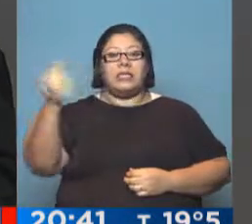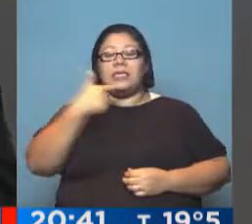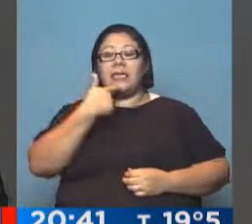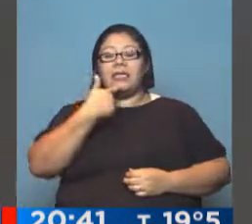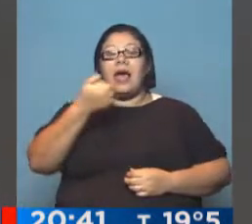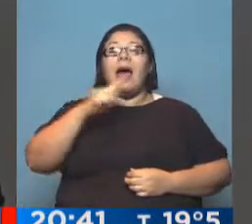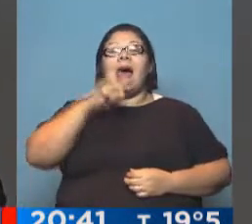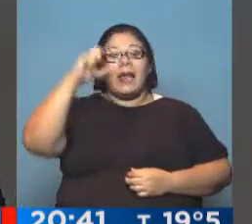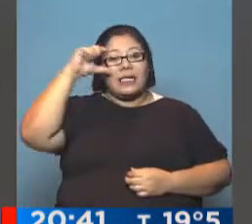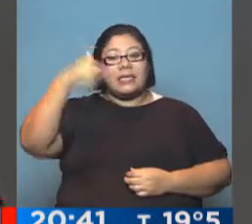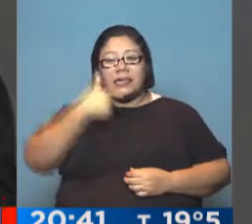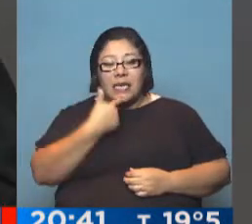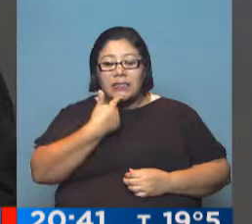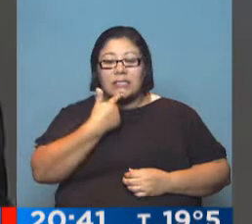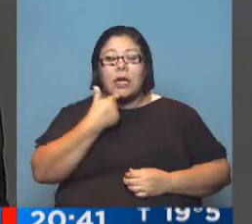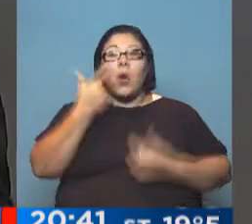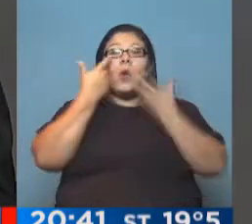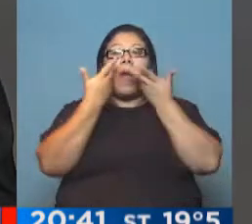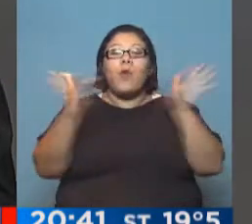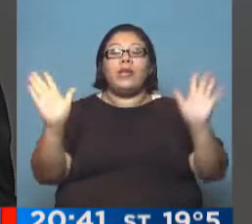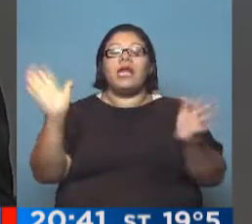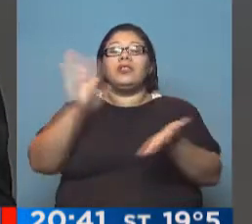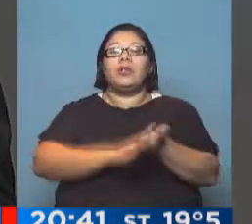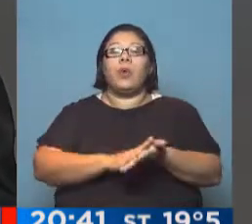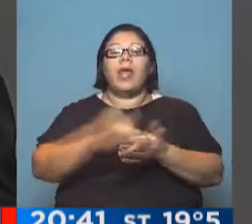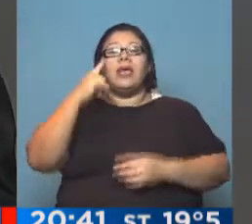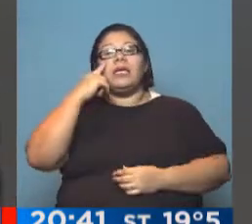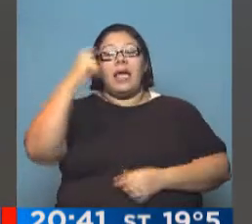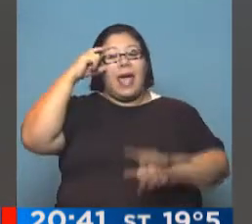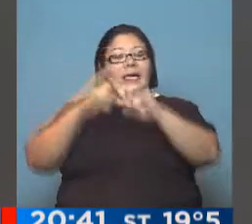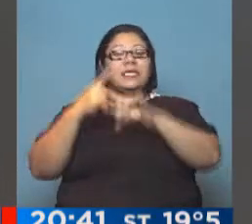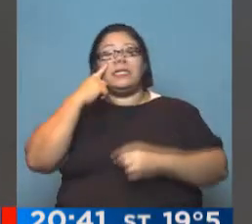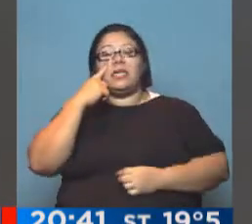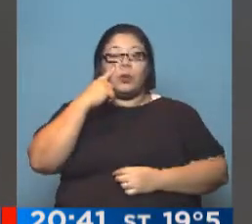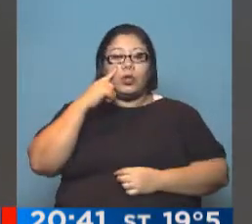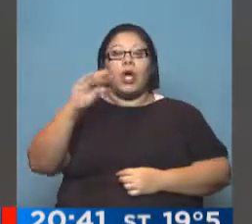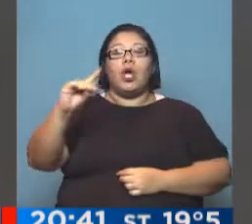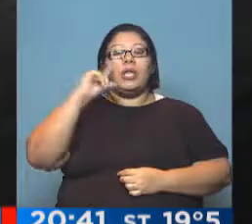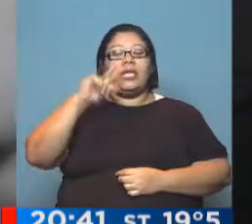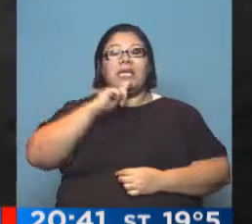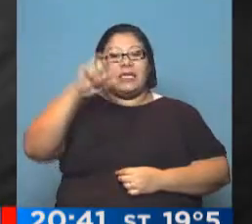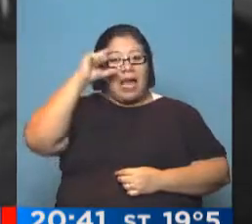qué fue el Instituto Ditella. No se lo pierdan porque hay unas imágenes del archivo fílmico imperdibles.